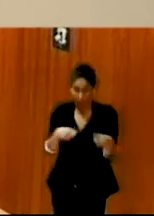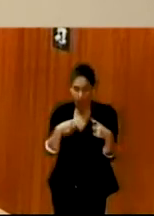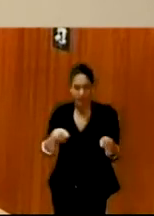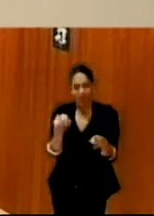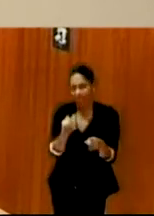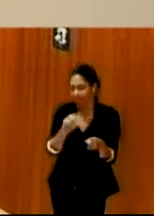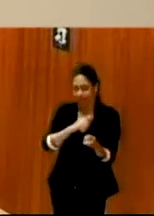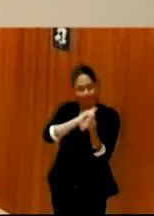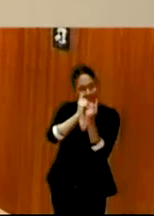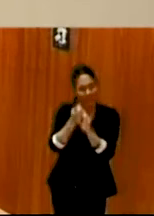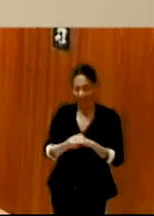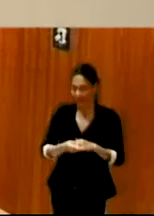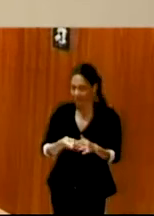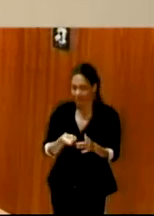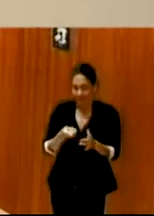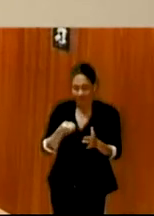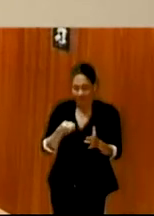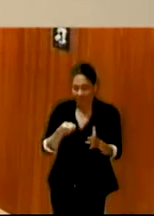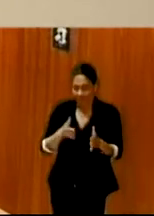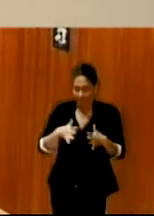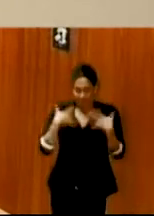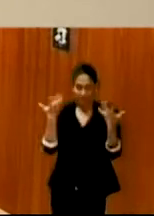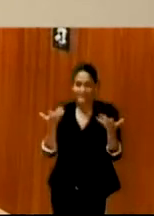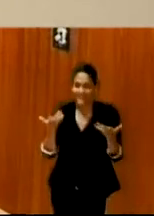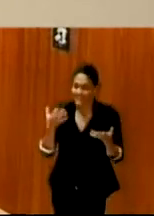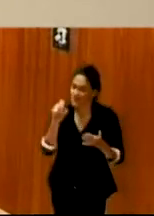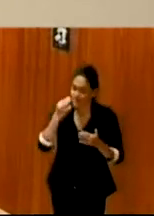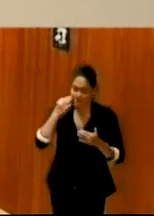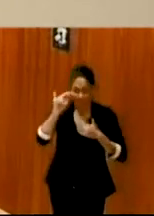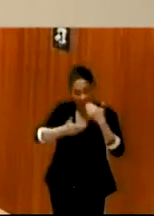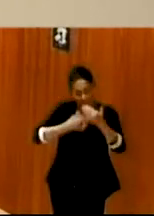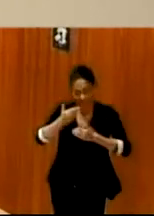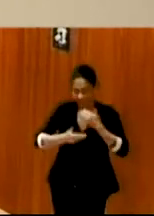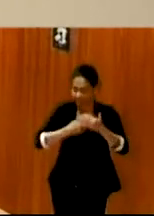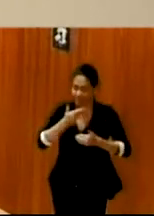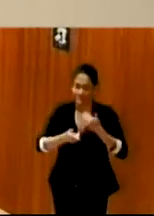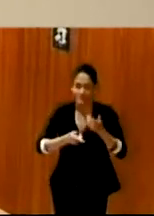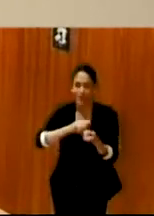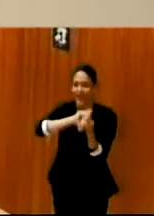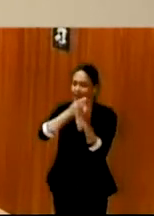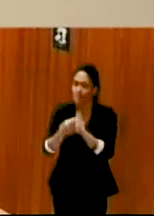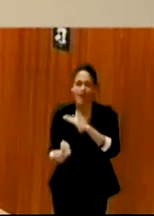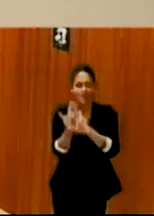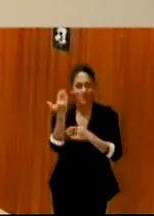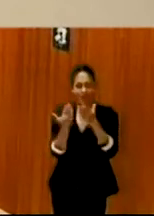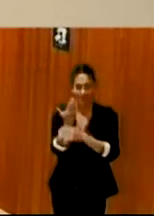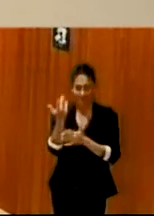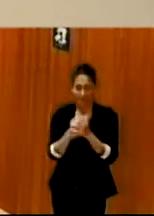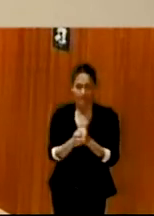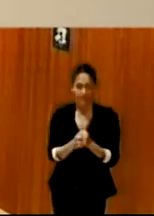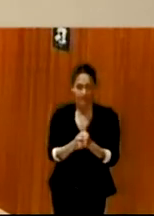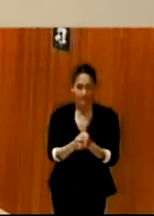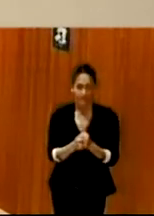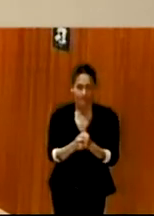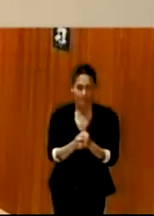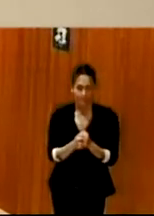Este año es otro ejemplo de improvisación y de reinventarse día a día. Con lo cual, la industria musical realmente tiene todo lo